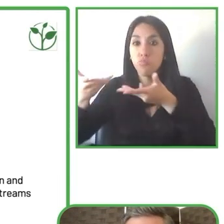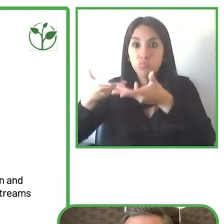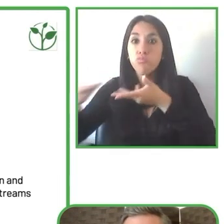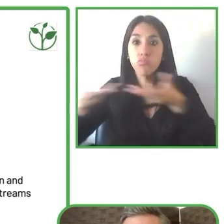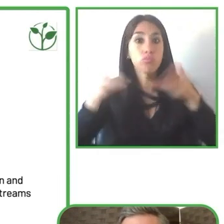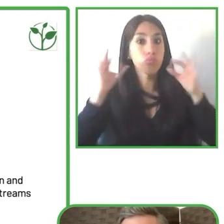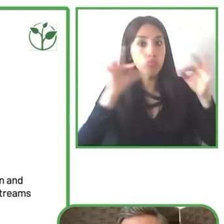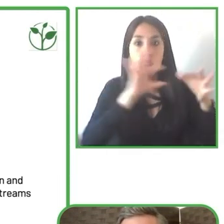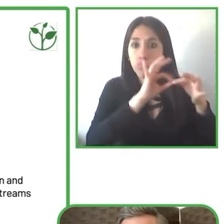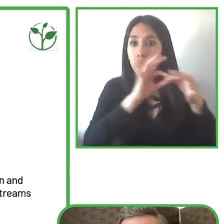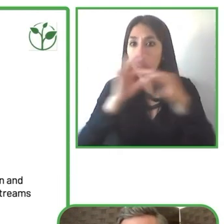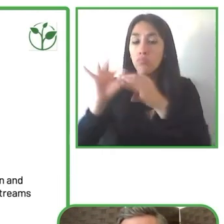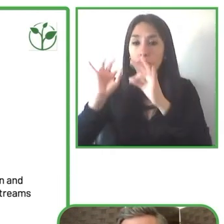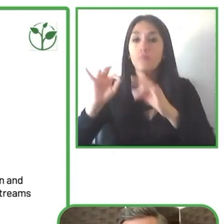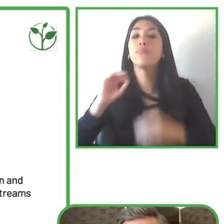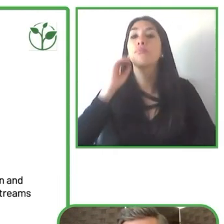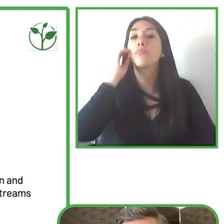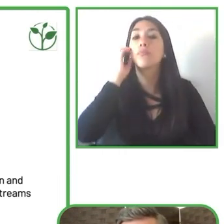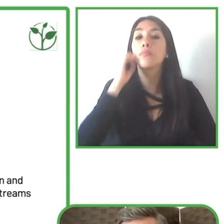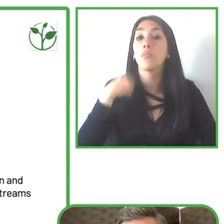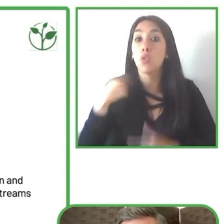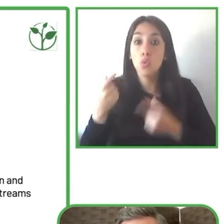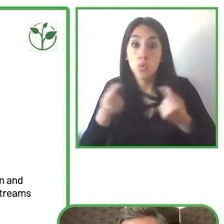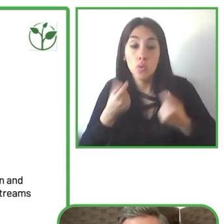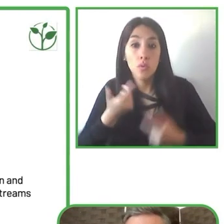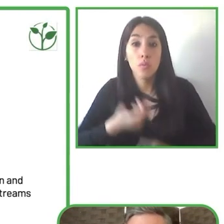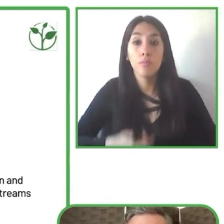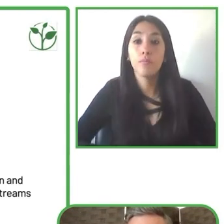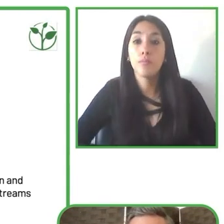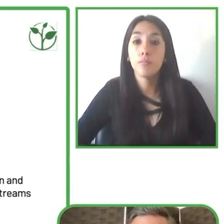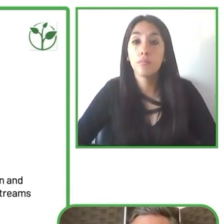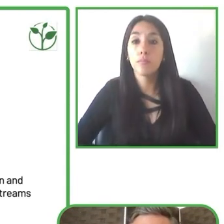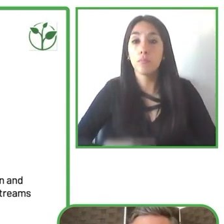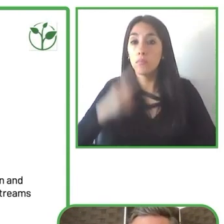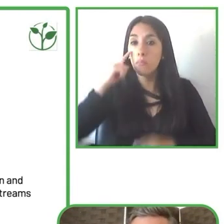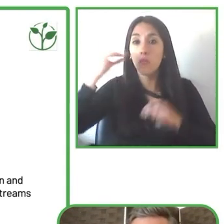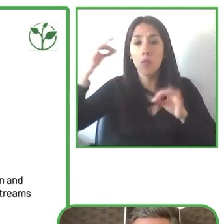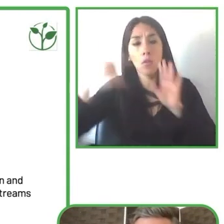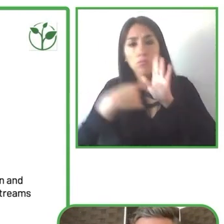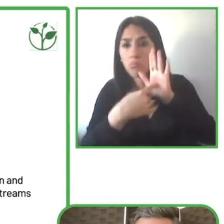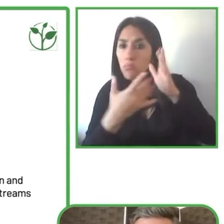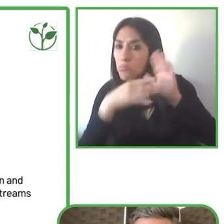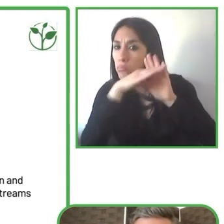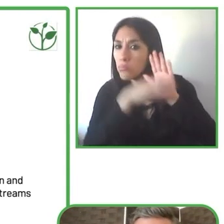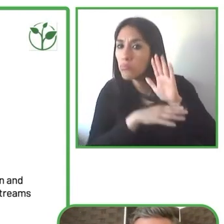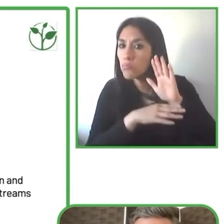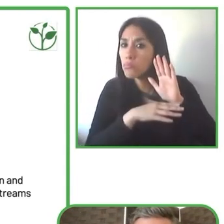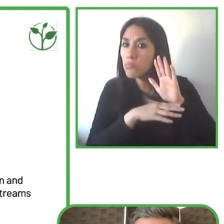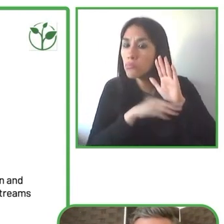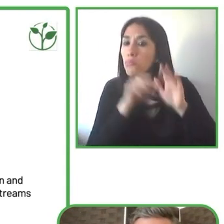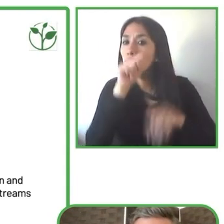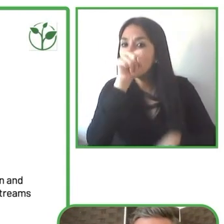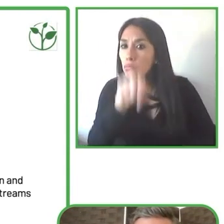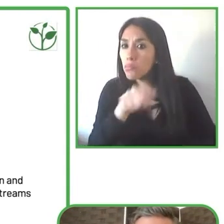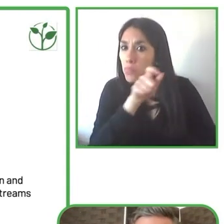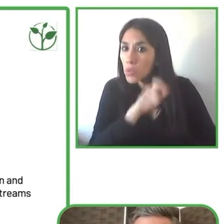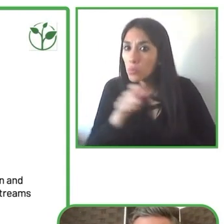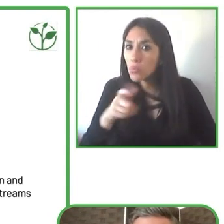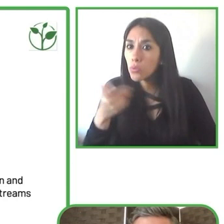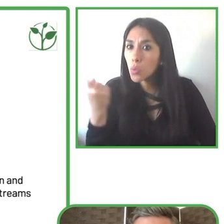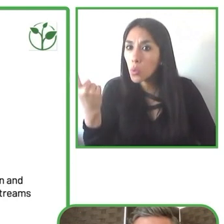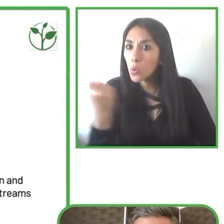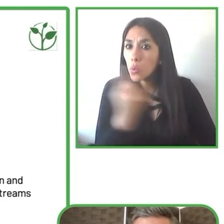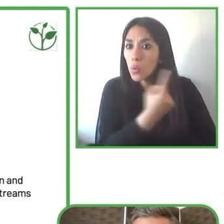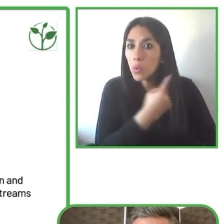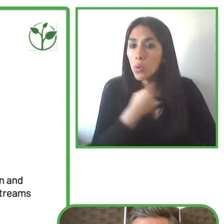una guía de accesibilidad para mostrar a sus experiencias ellos han hecho un gran trabajo